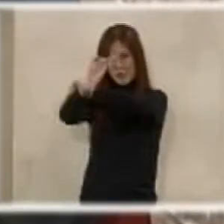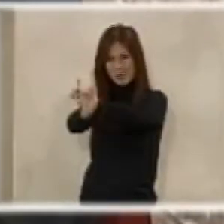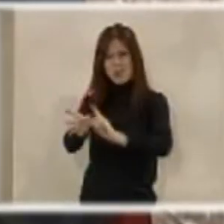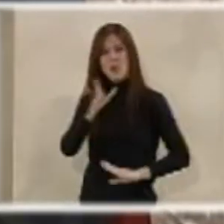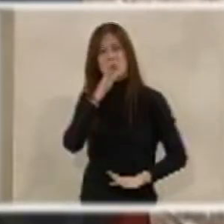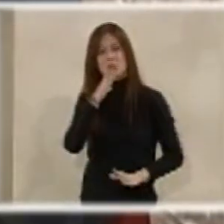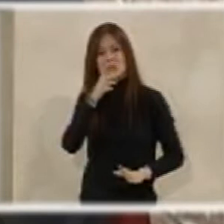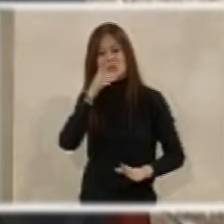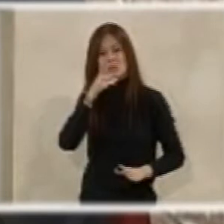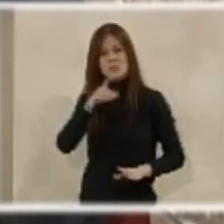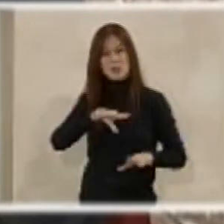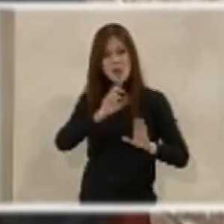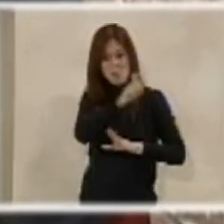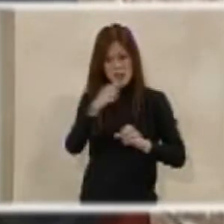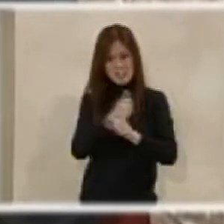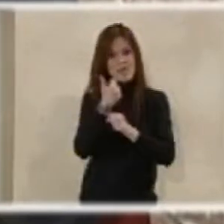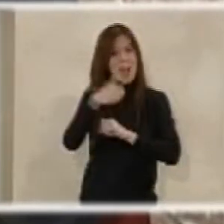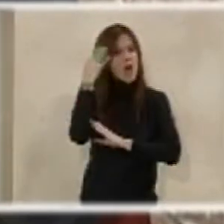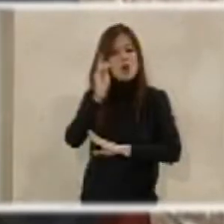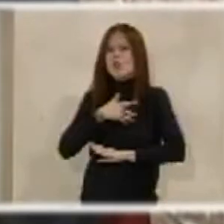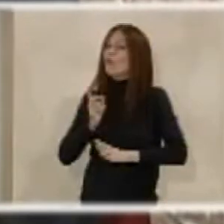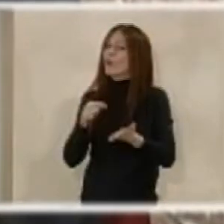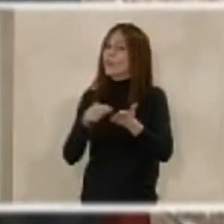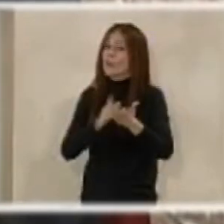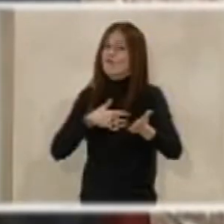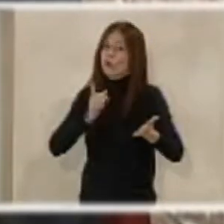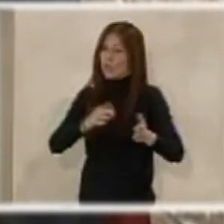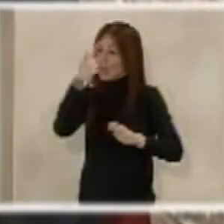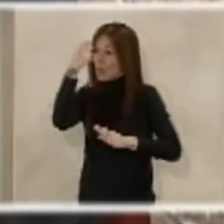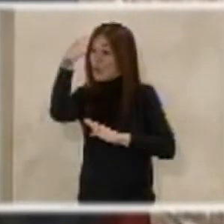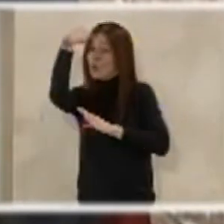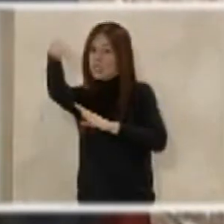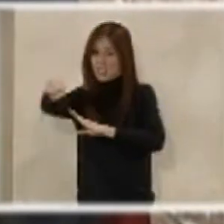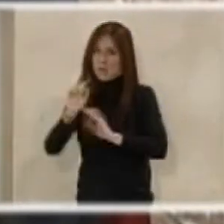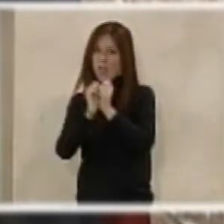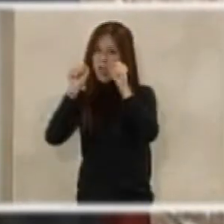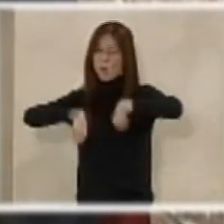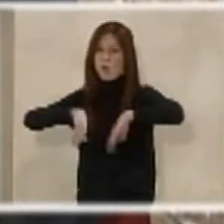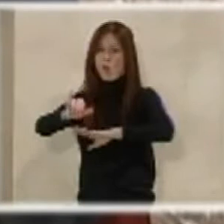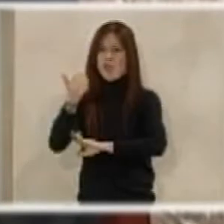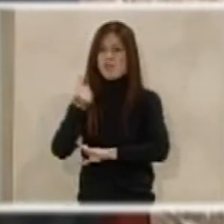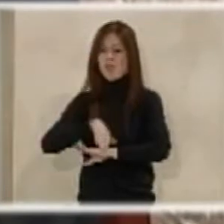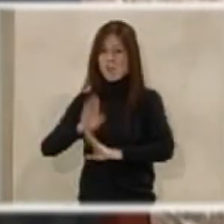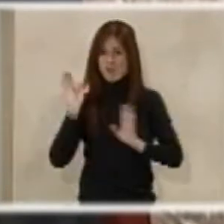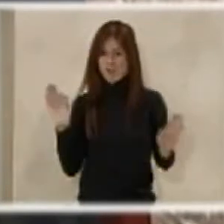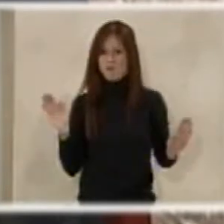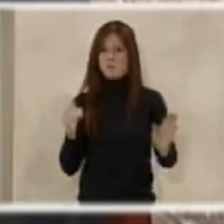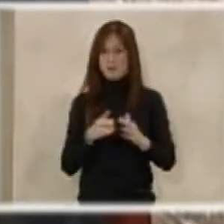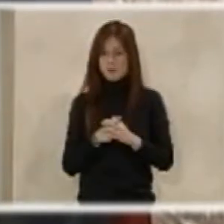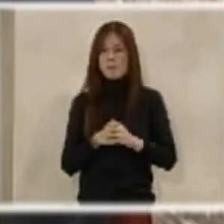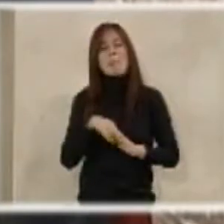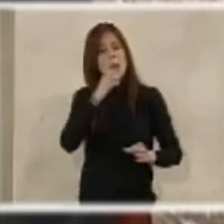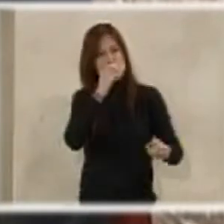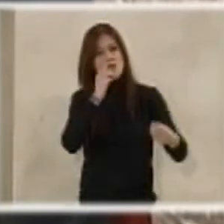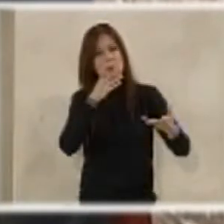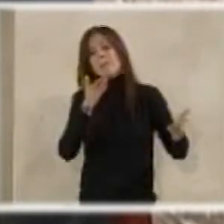reivindicación que quieren los trabajadores. Pero les recuerdo para que lo sepa que hay un acuerdo ya hecho, que está